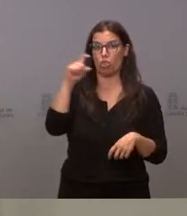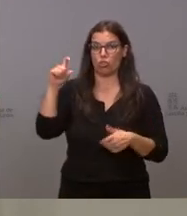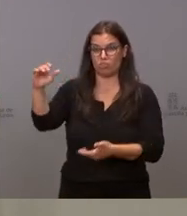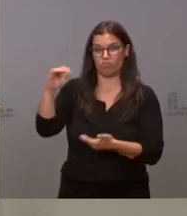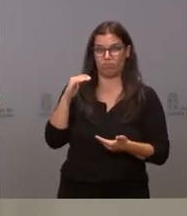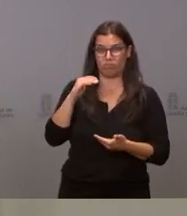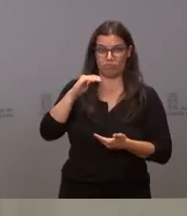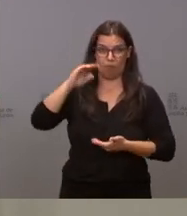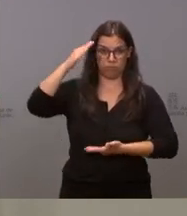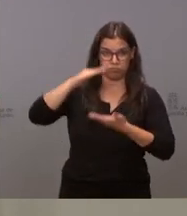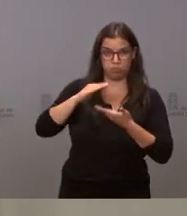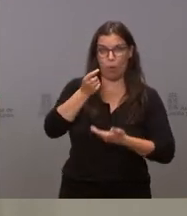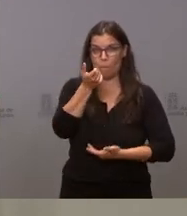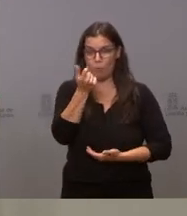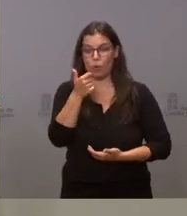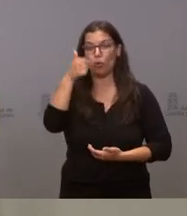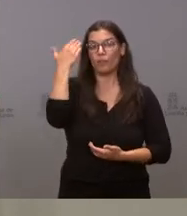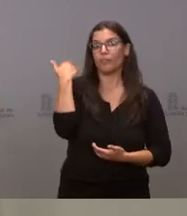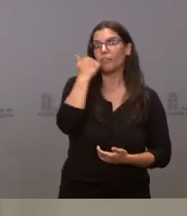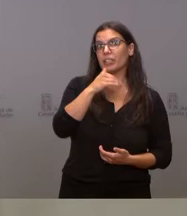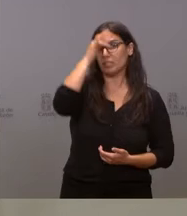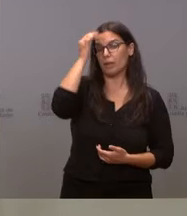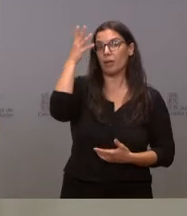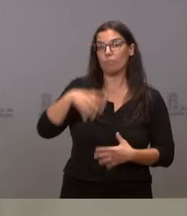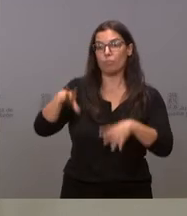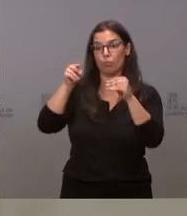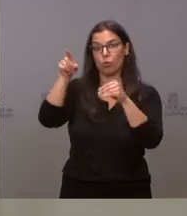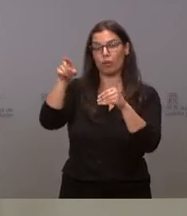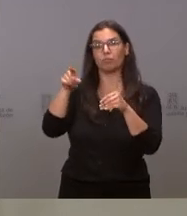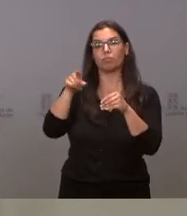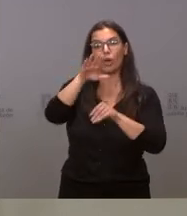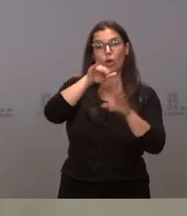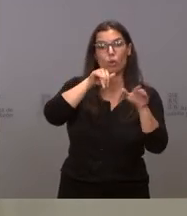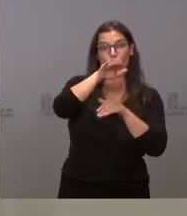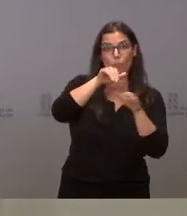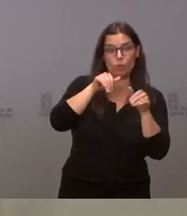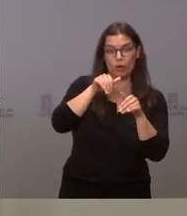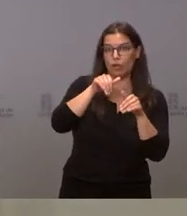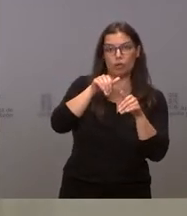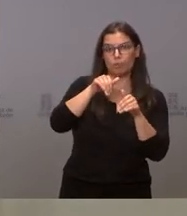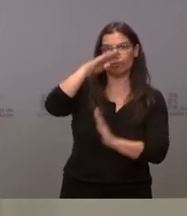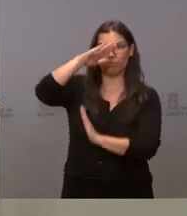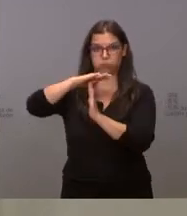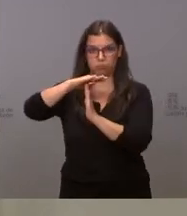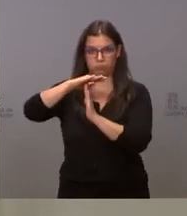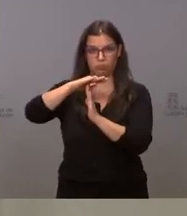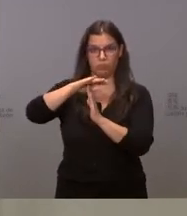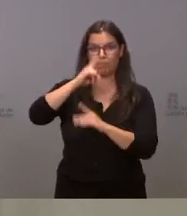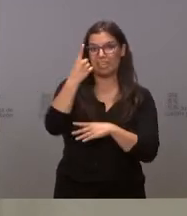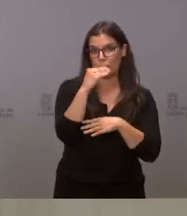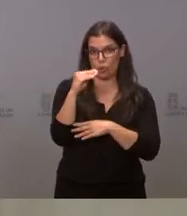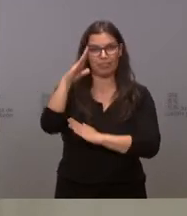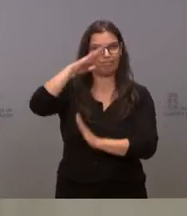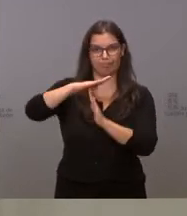vacunación. Este fin de semana en Burgo se ha tenido que cancelar una vacunación prevista, sobre todo a gente joven.